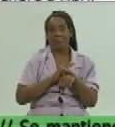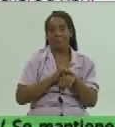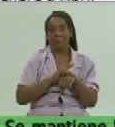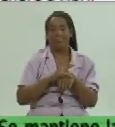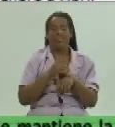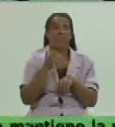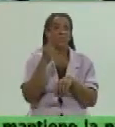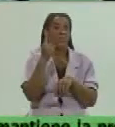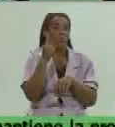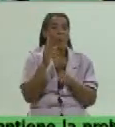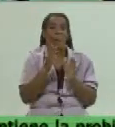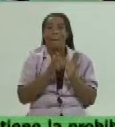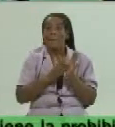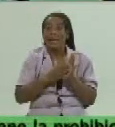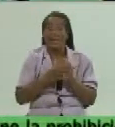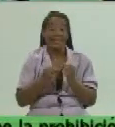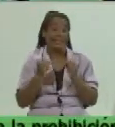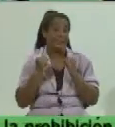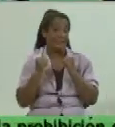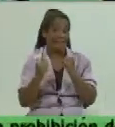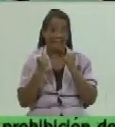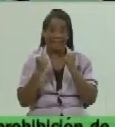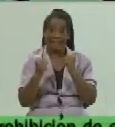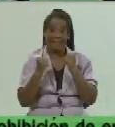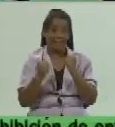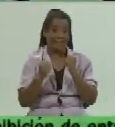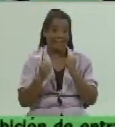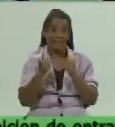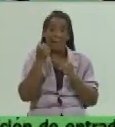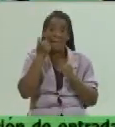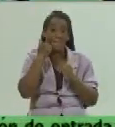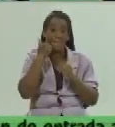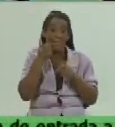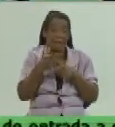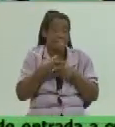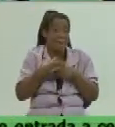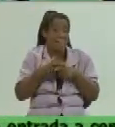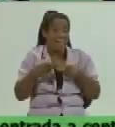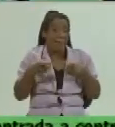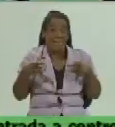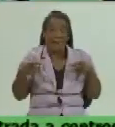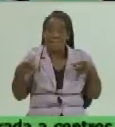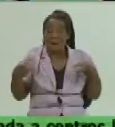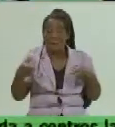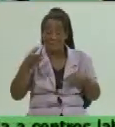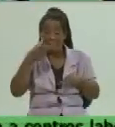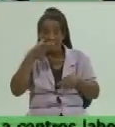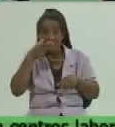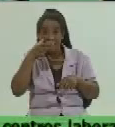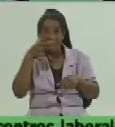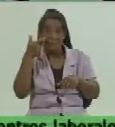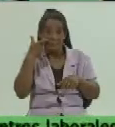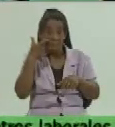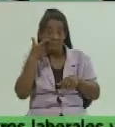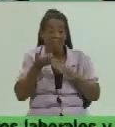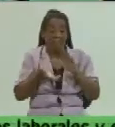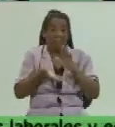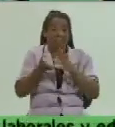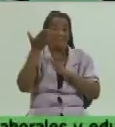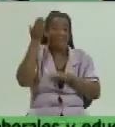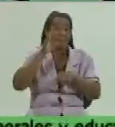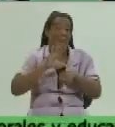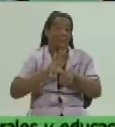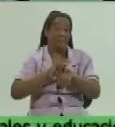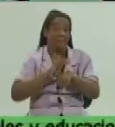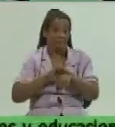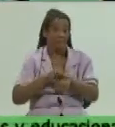muy intenso del mes quizás de mayor proyección de la epidemia y todavía existe